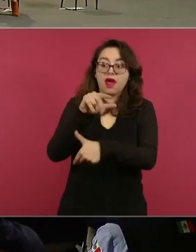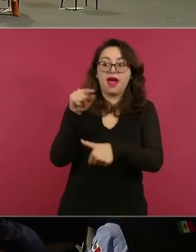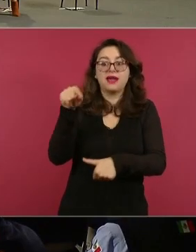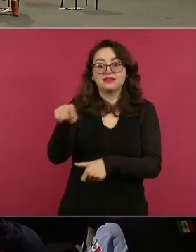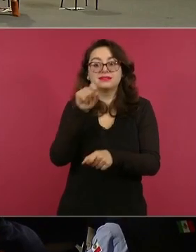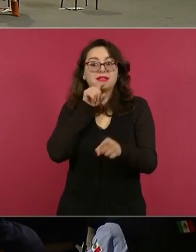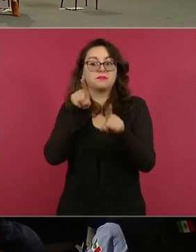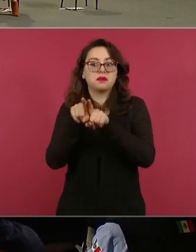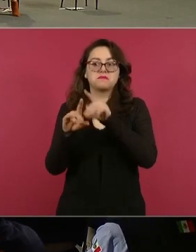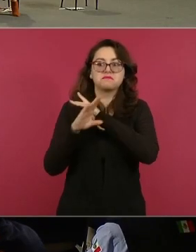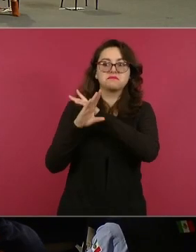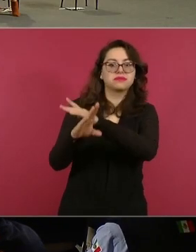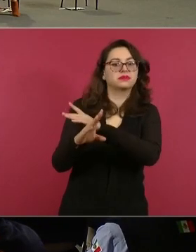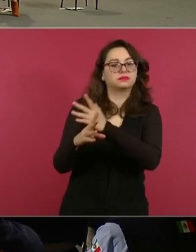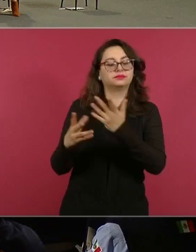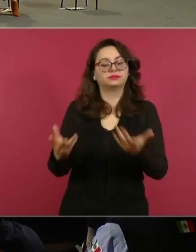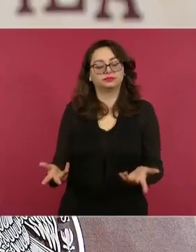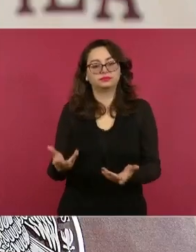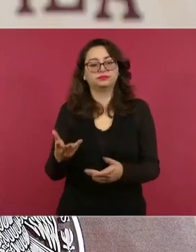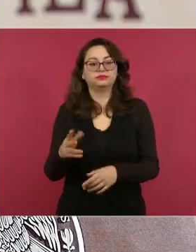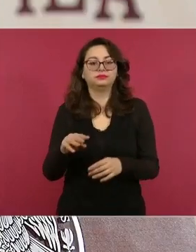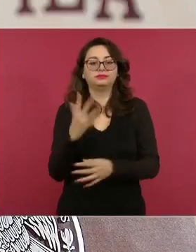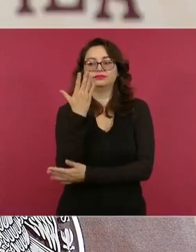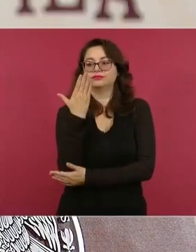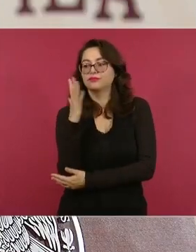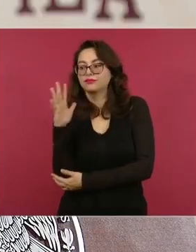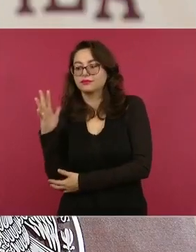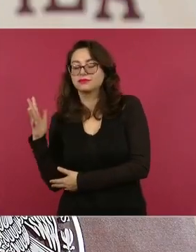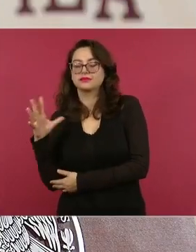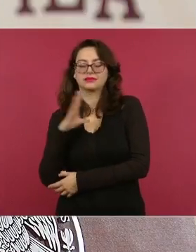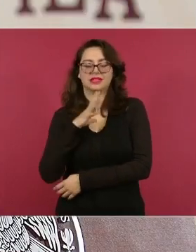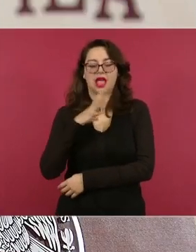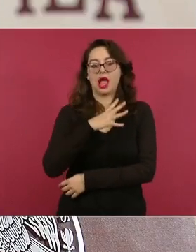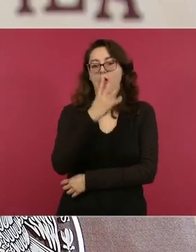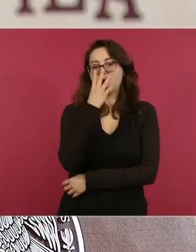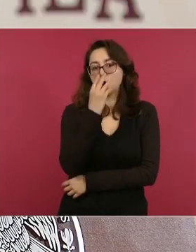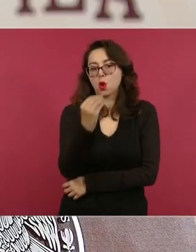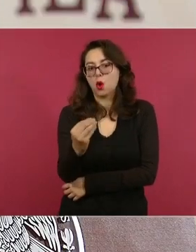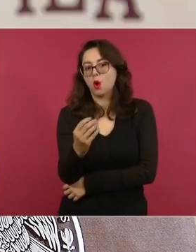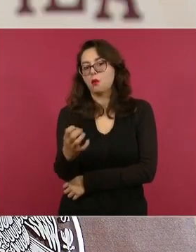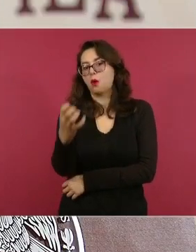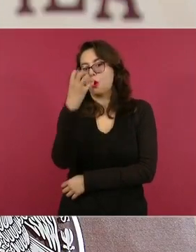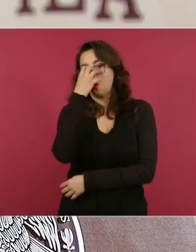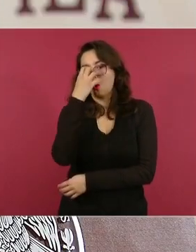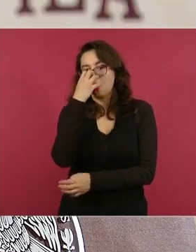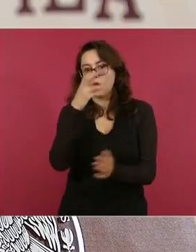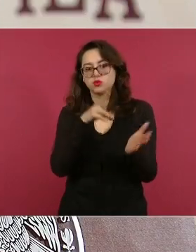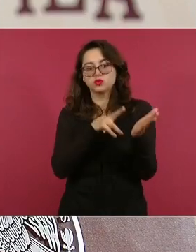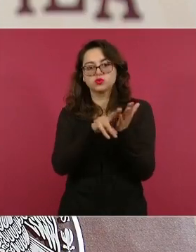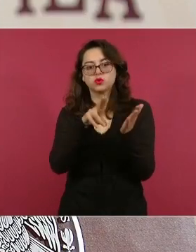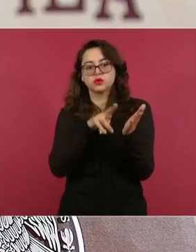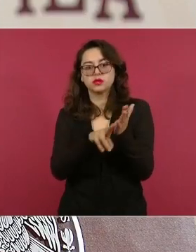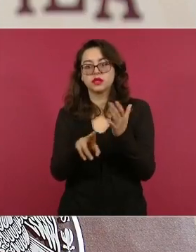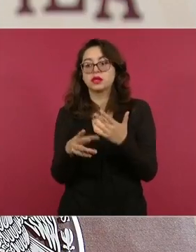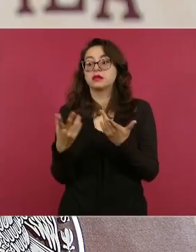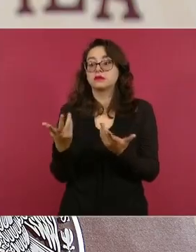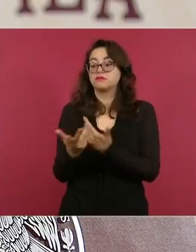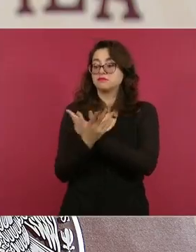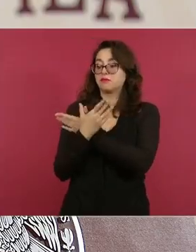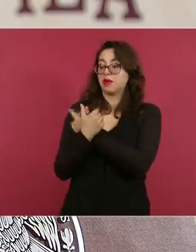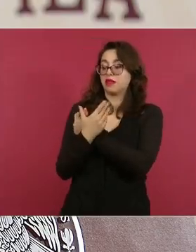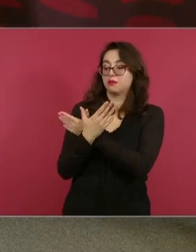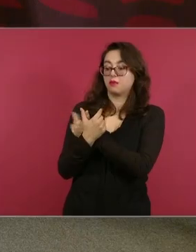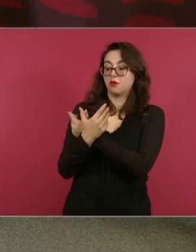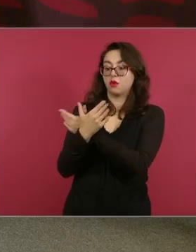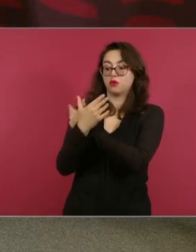nuestros bosques también camina el lobo mexicano, el oso negro y se reproduce la mariposa monarca que viene desde las tierras del norte